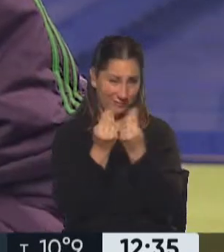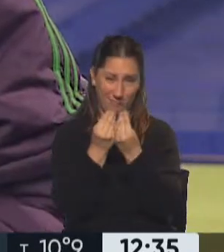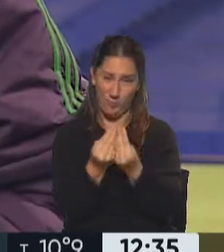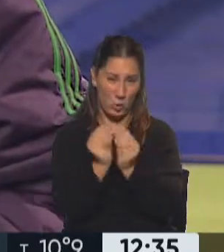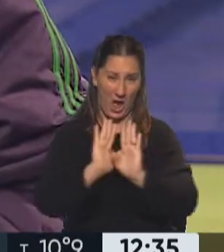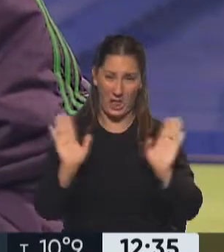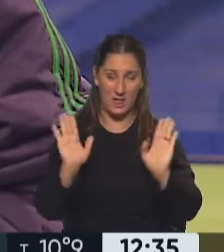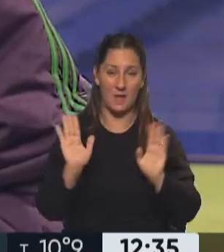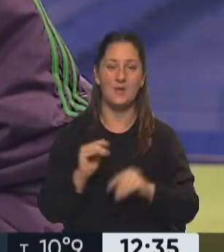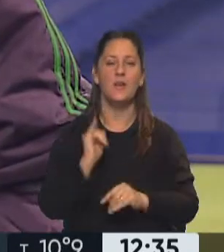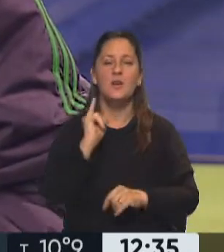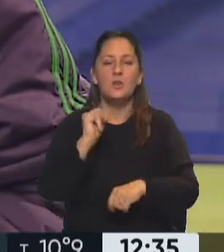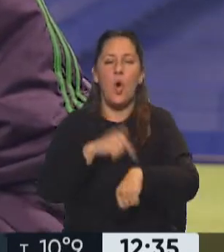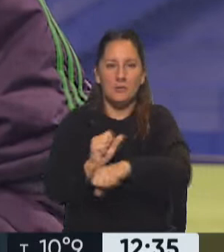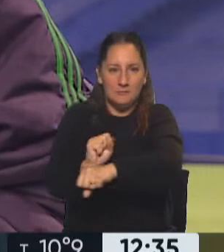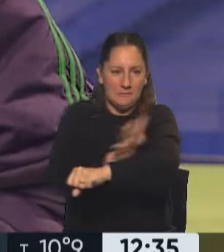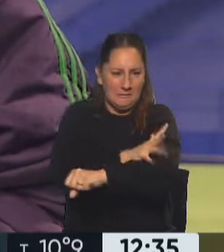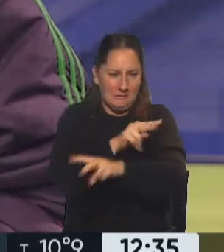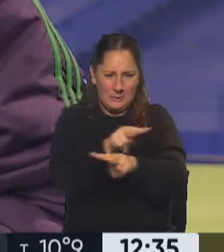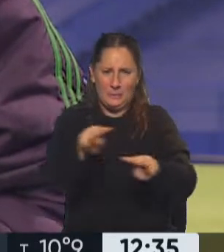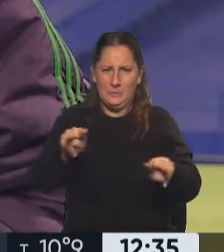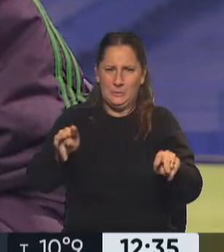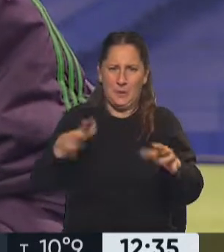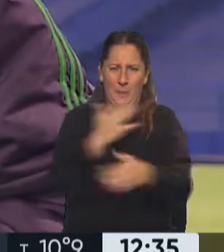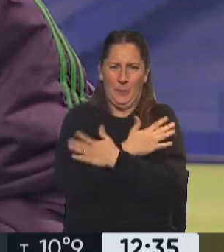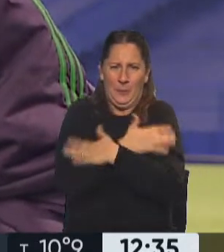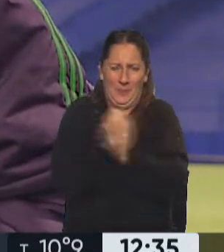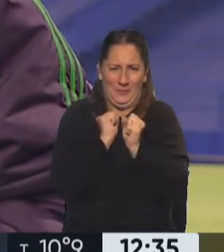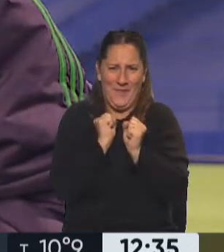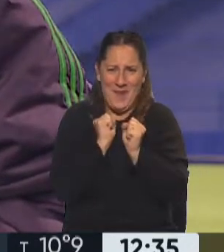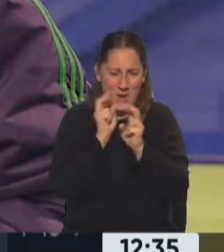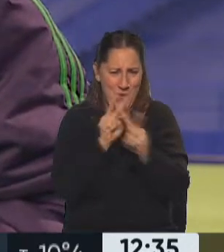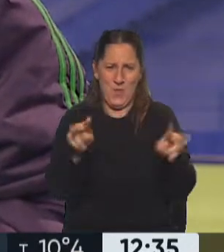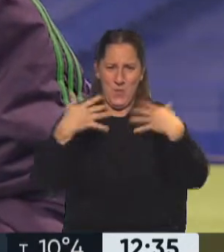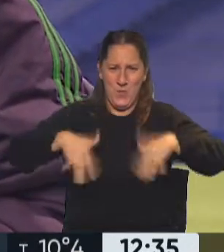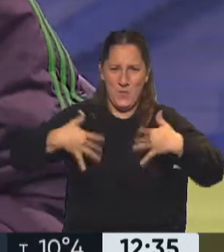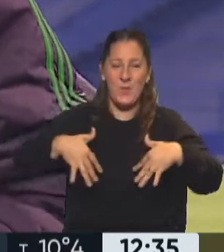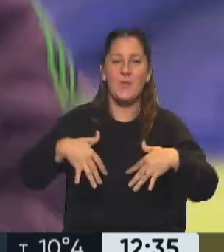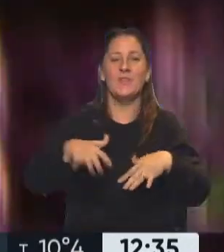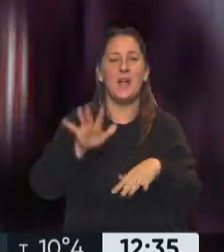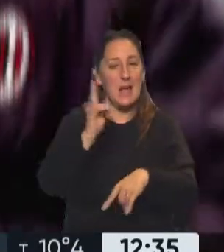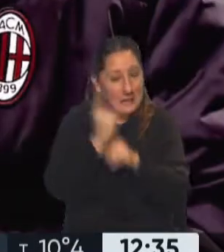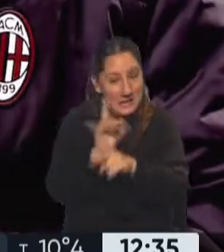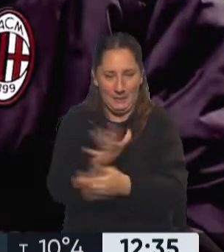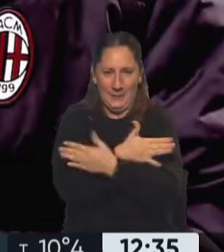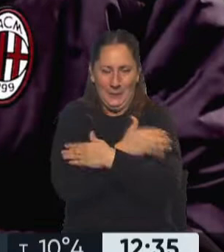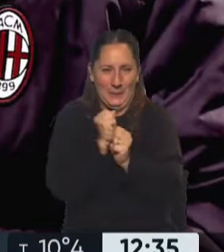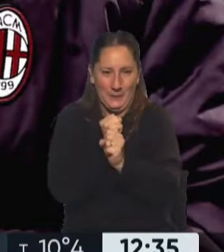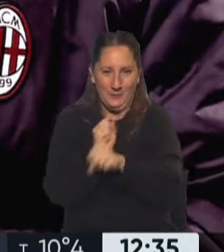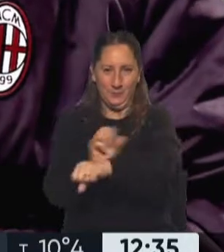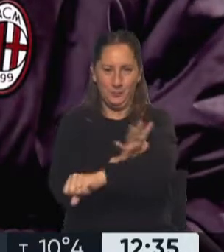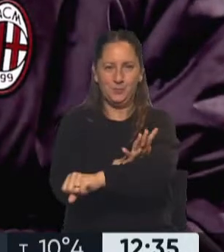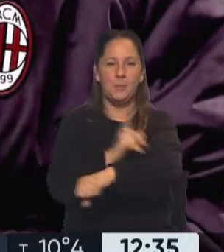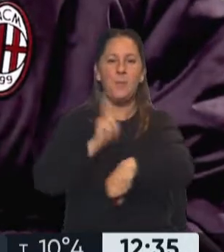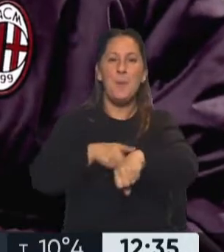me pasa mucho que me pongo la piel de gallina, que me agarre ese fresquito. Eso me pasa bastante. Es que cuando uno también